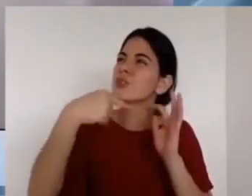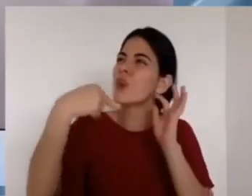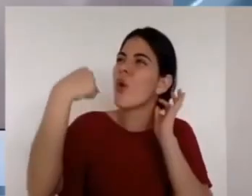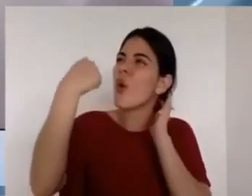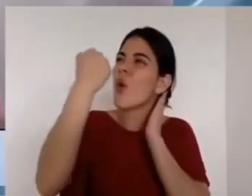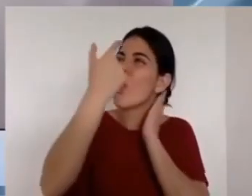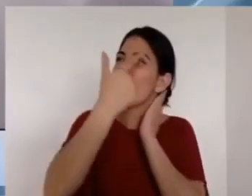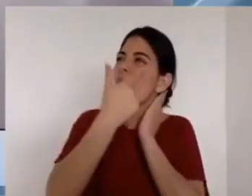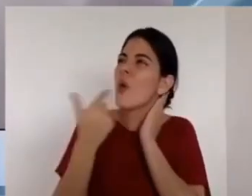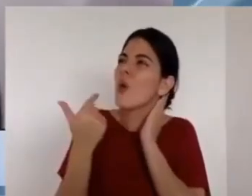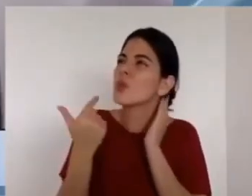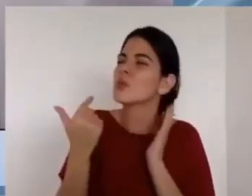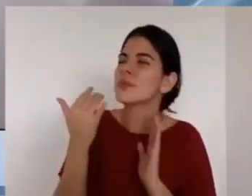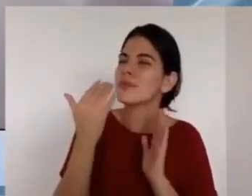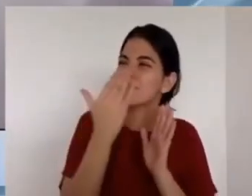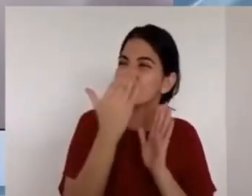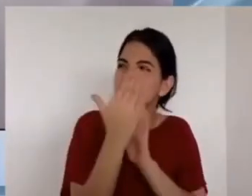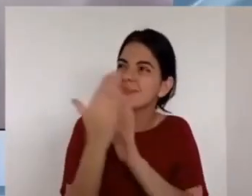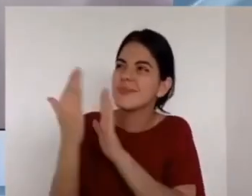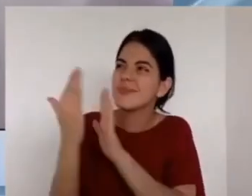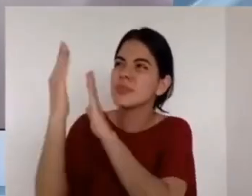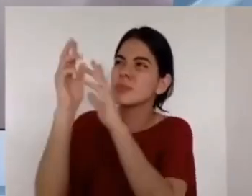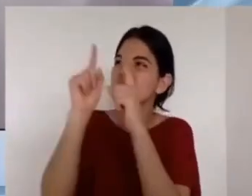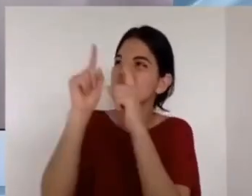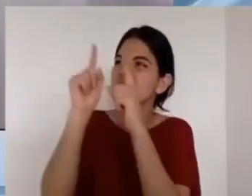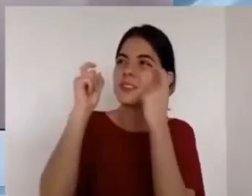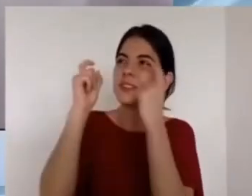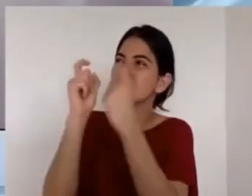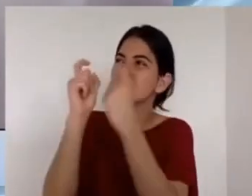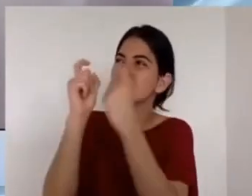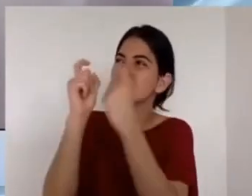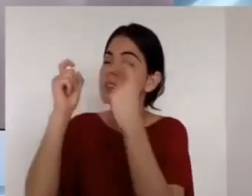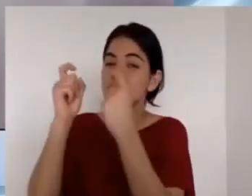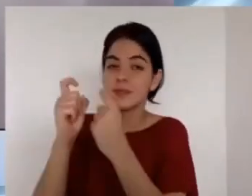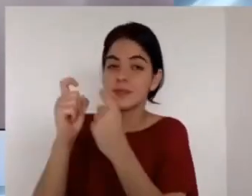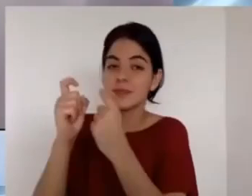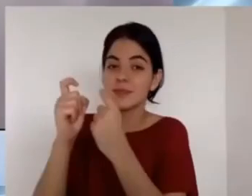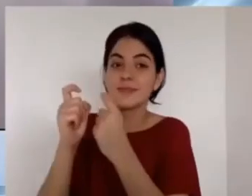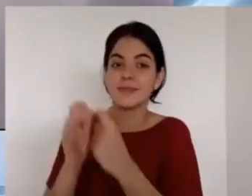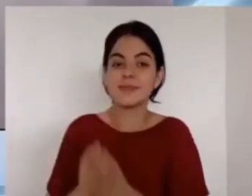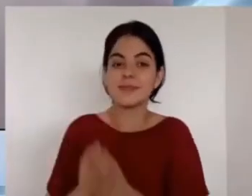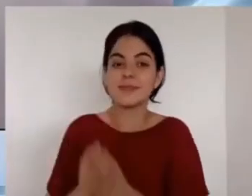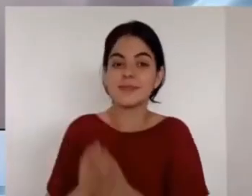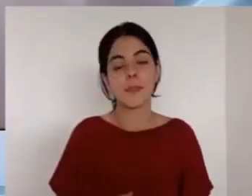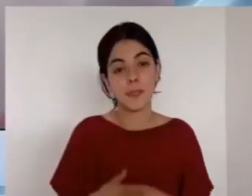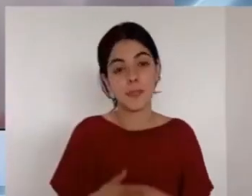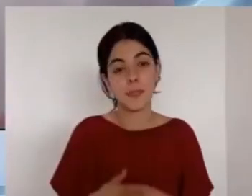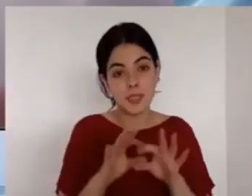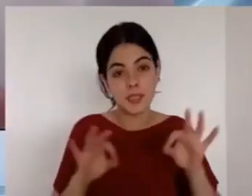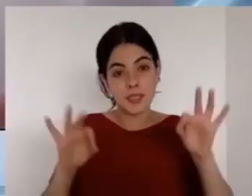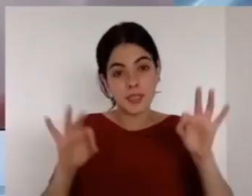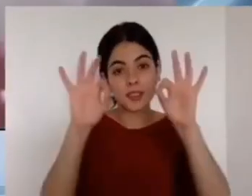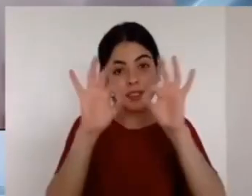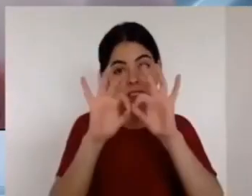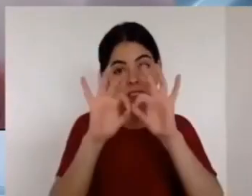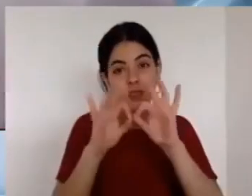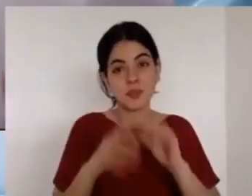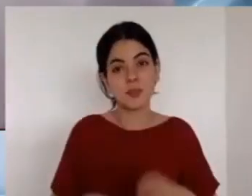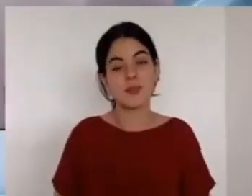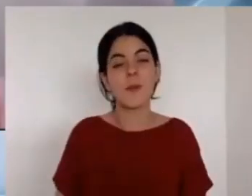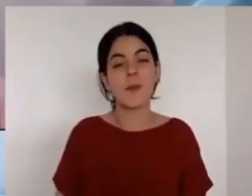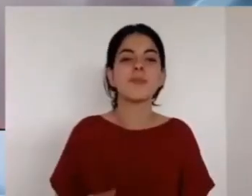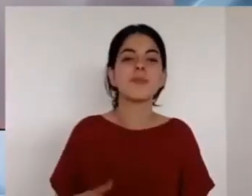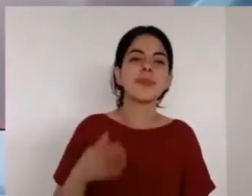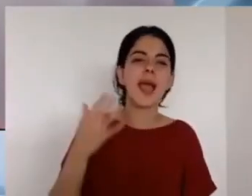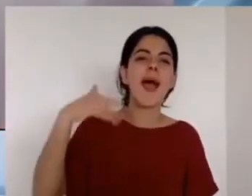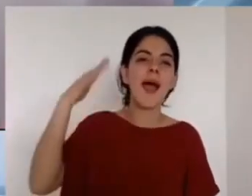mire yo he pensado esto lo digo en la vida práctica los hijos cuando los padres regresan